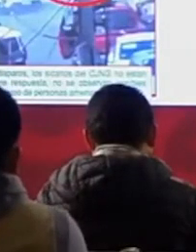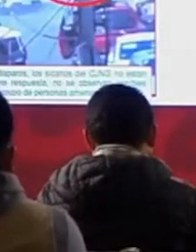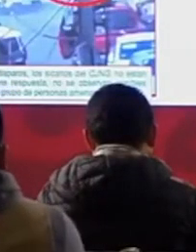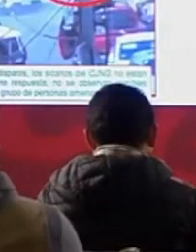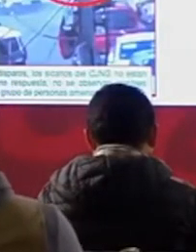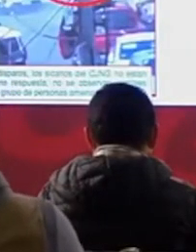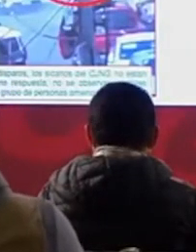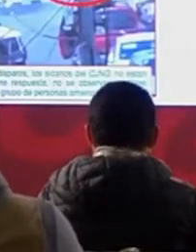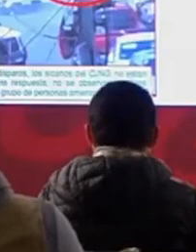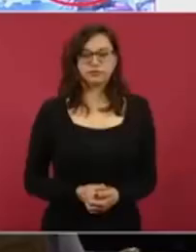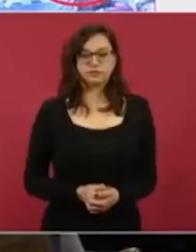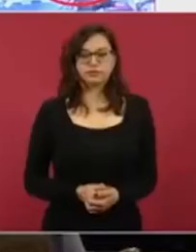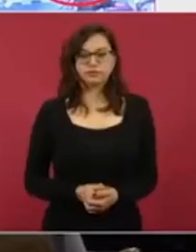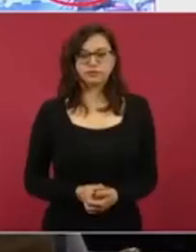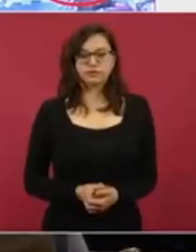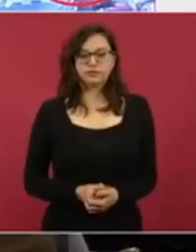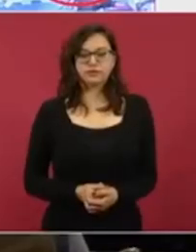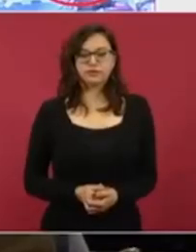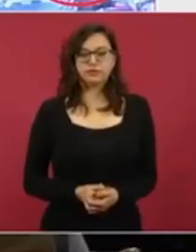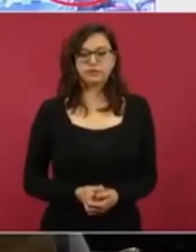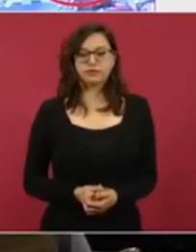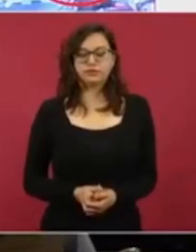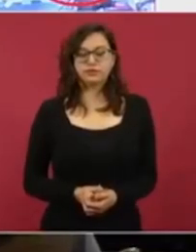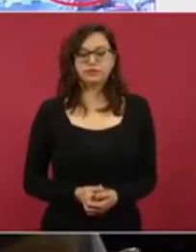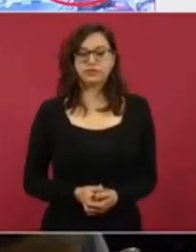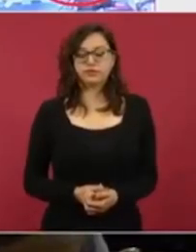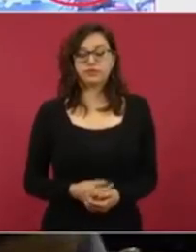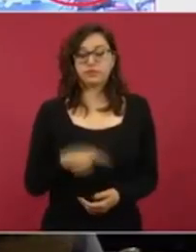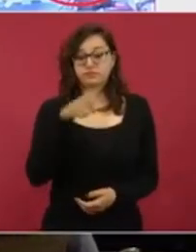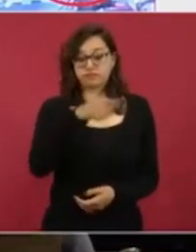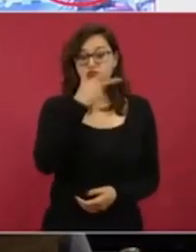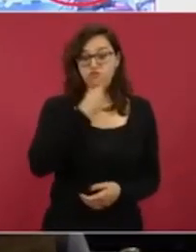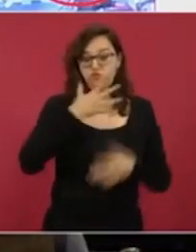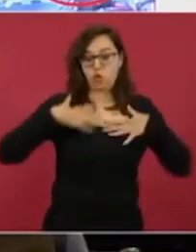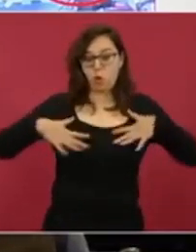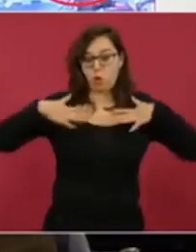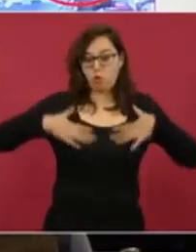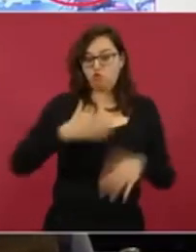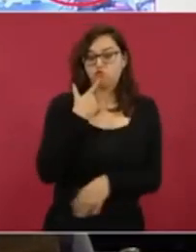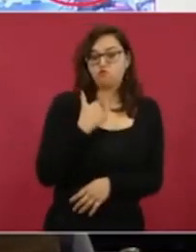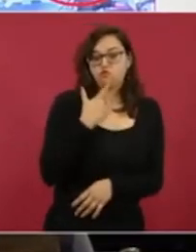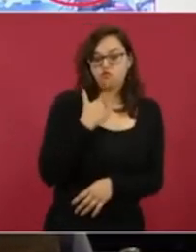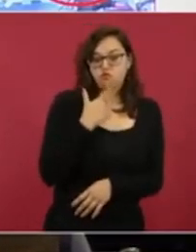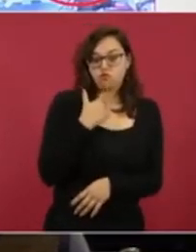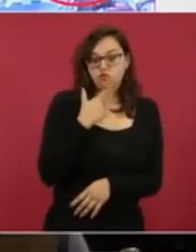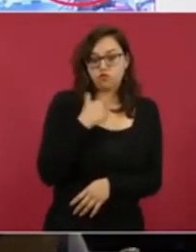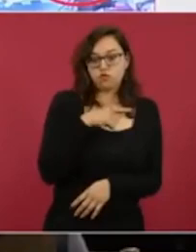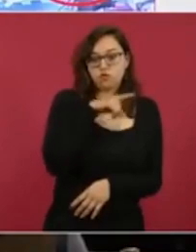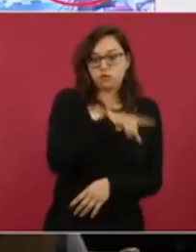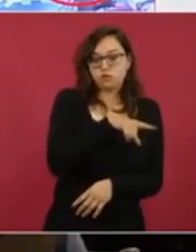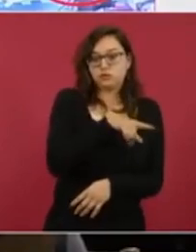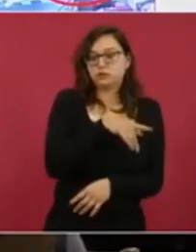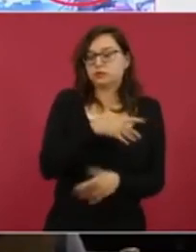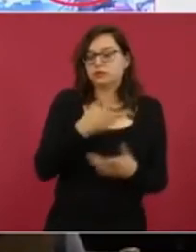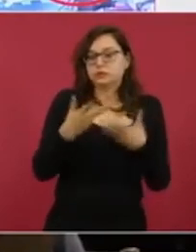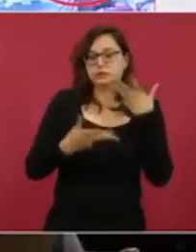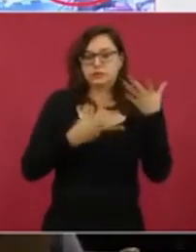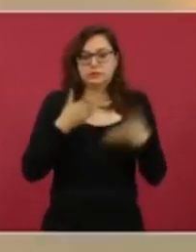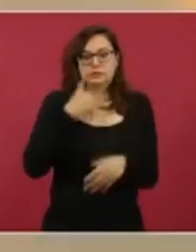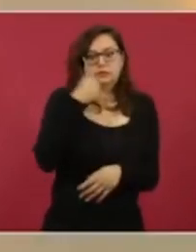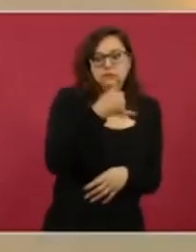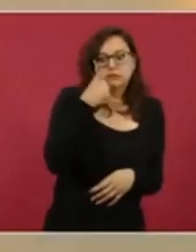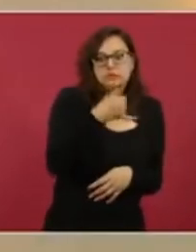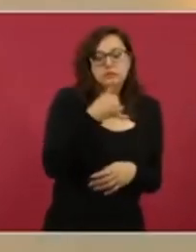está el otro grupo, pidiéndoles que no accionen contra terceros y